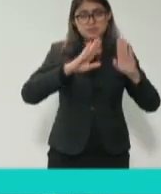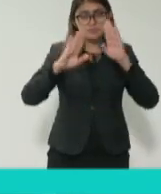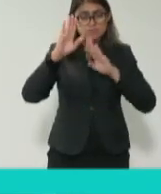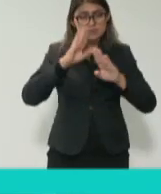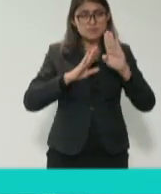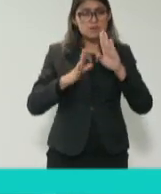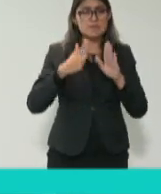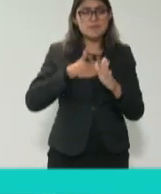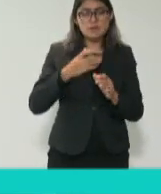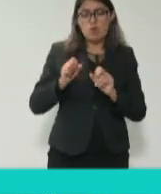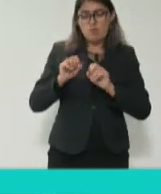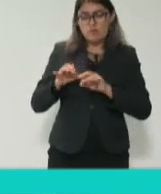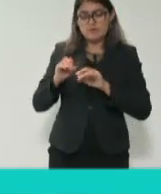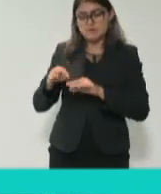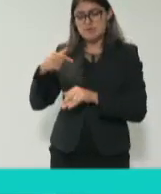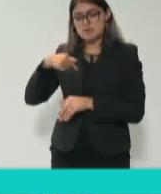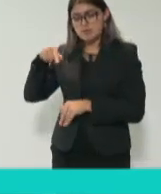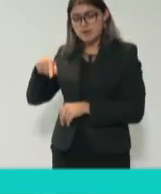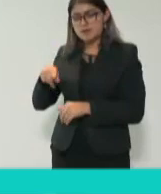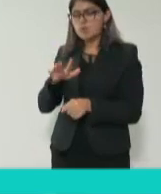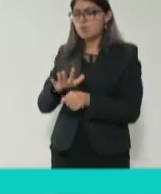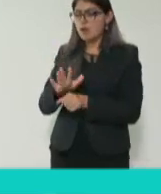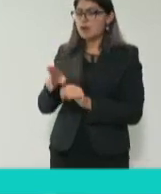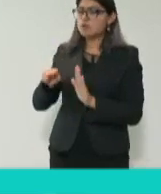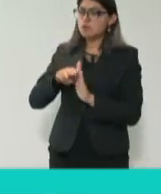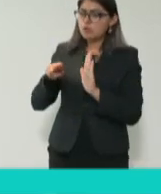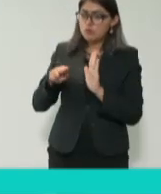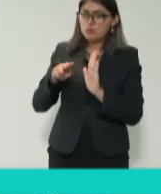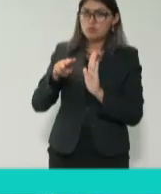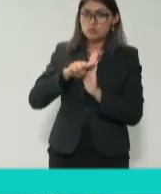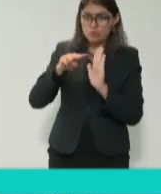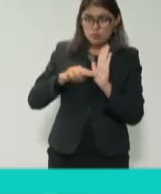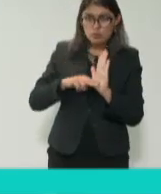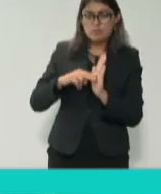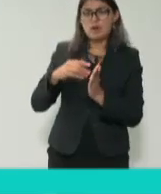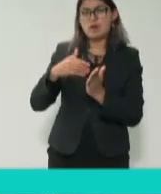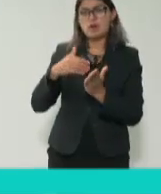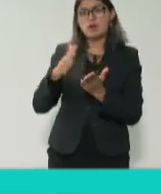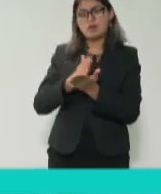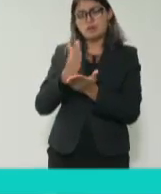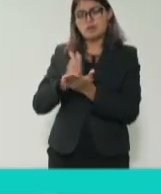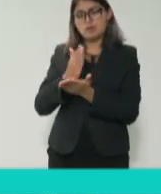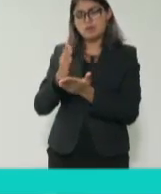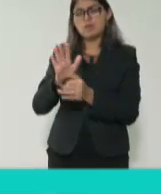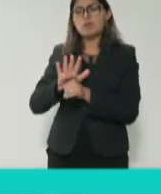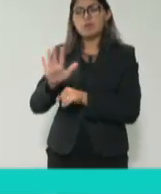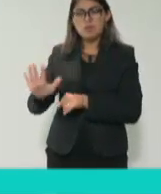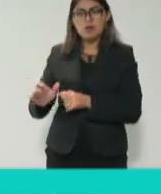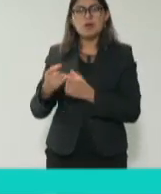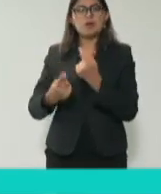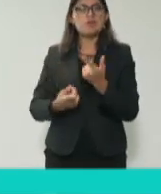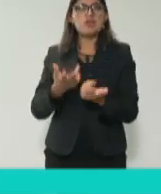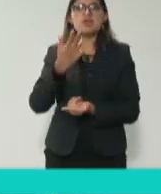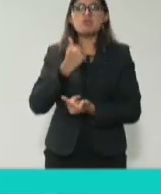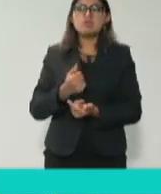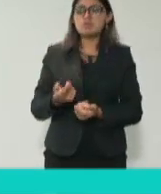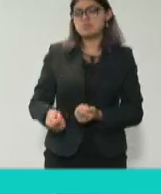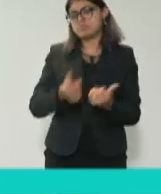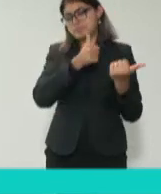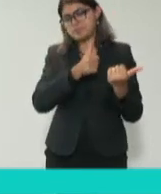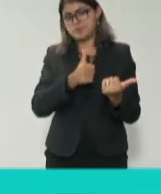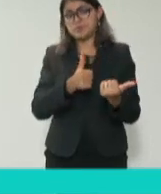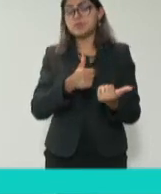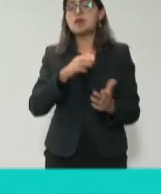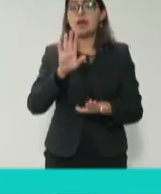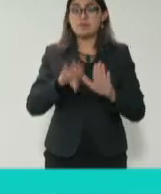oficina a revisar toda esa normativa, a eliminar la que no sirva, porque también somos muy buenos para hacer muchas normas, pero luego